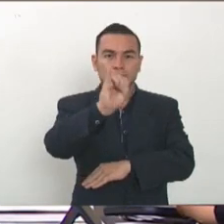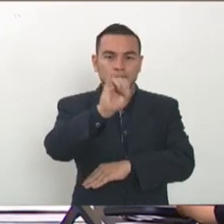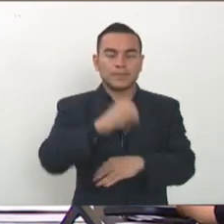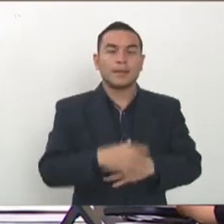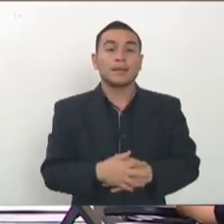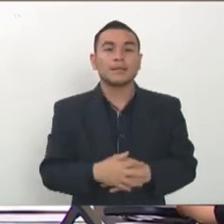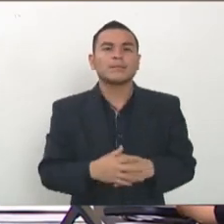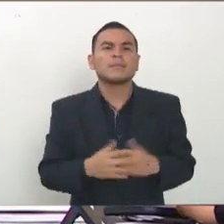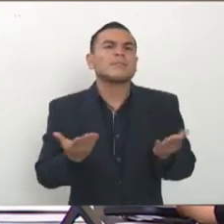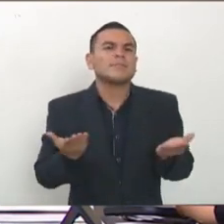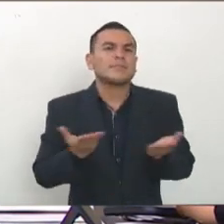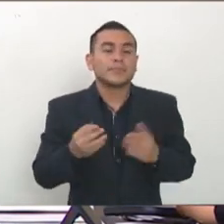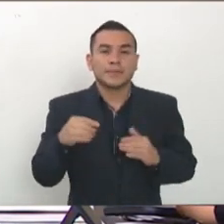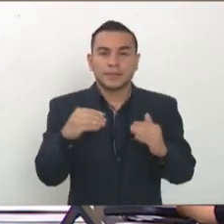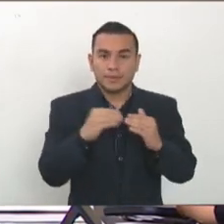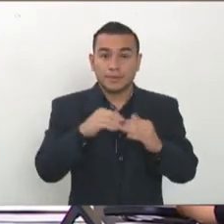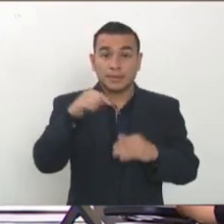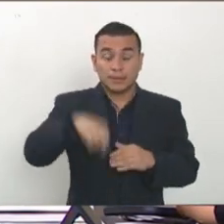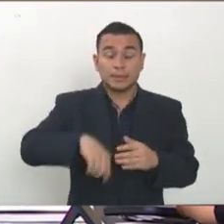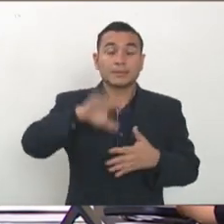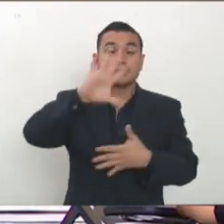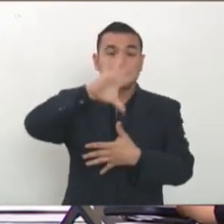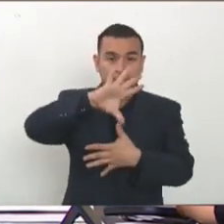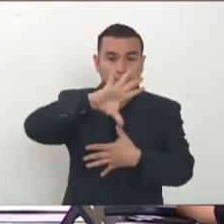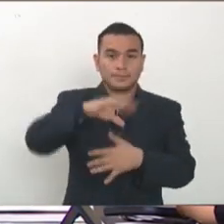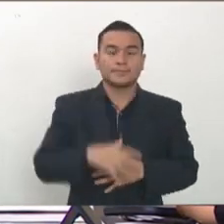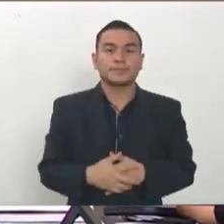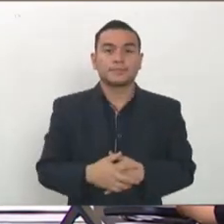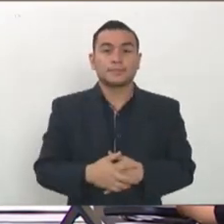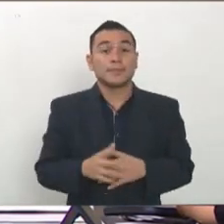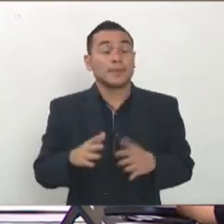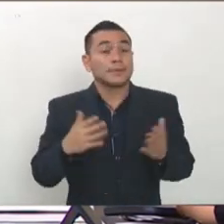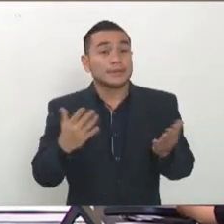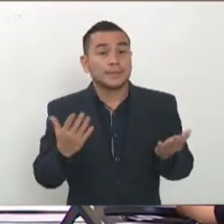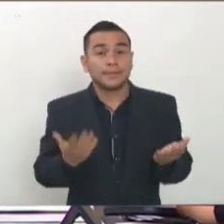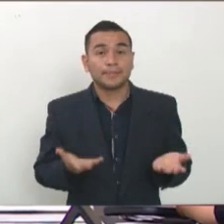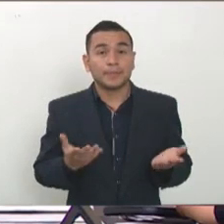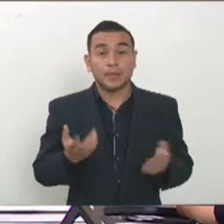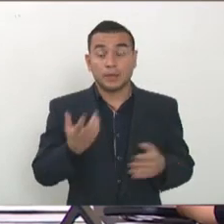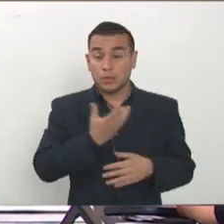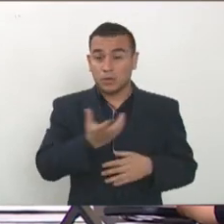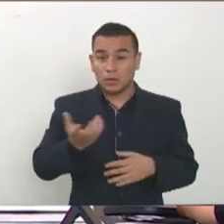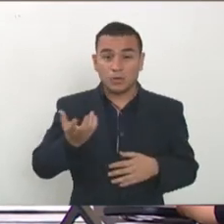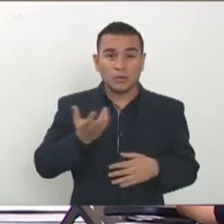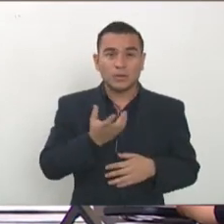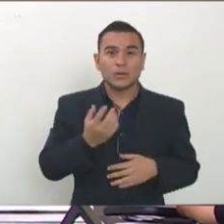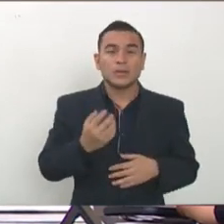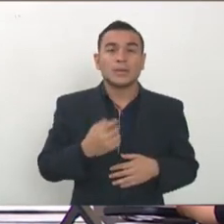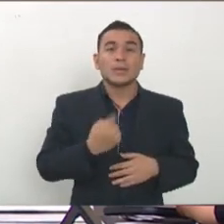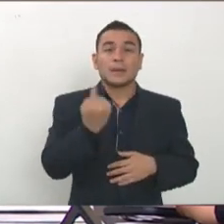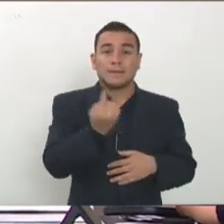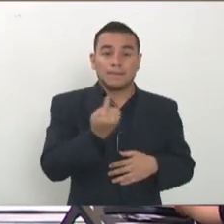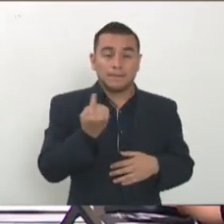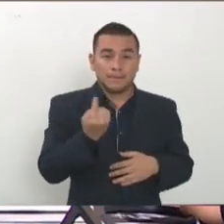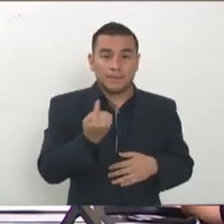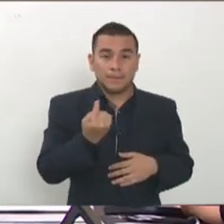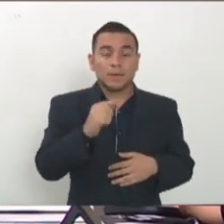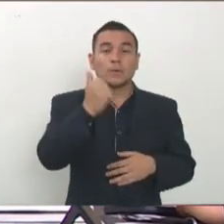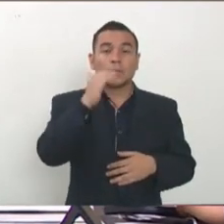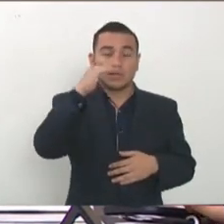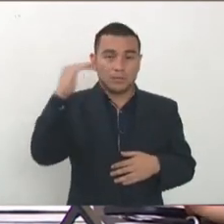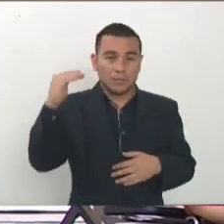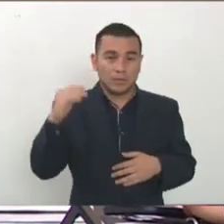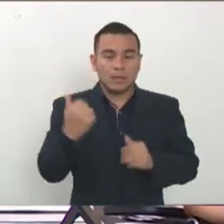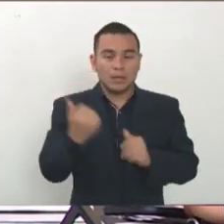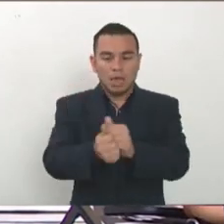y como va a pasar aquí en América también y entonces las medidas que están tomando algunos países en algunos casos